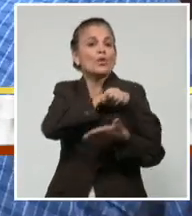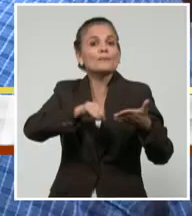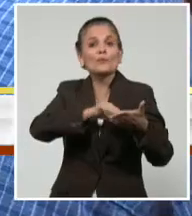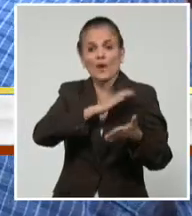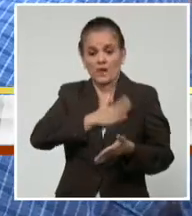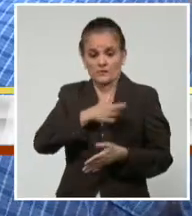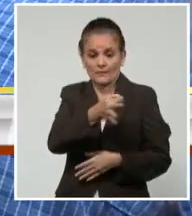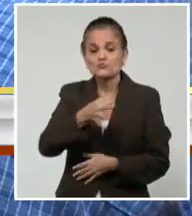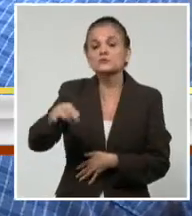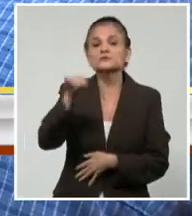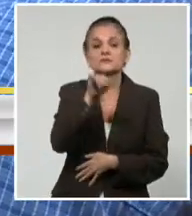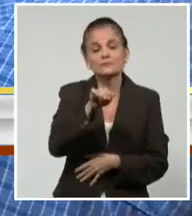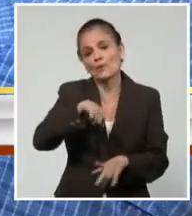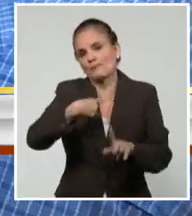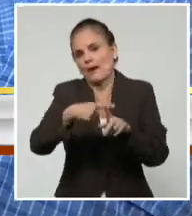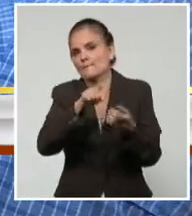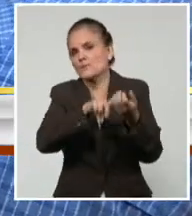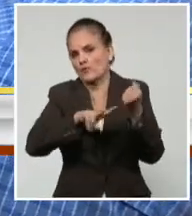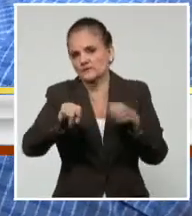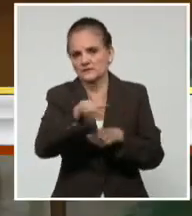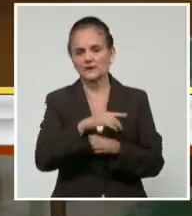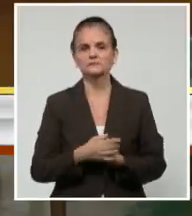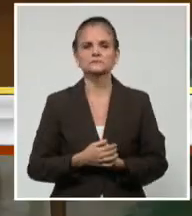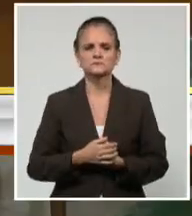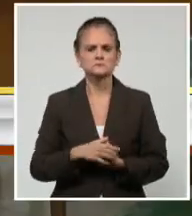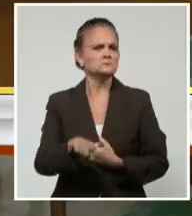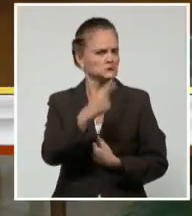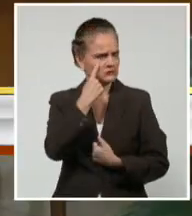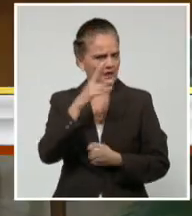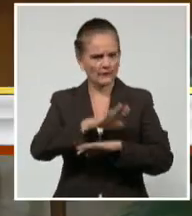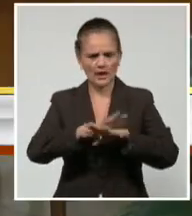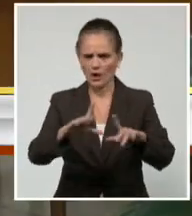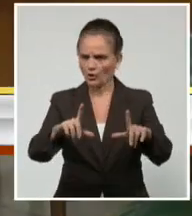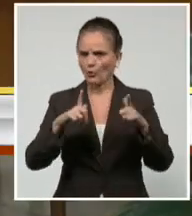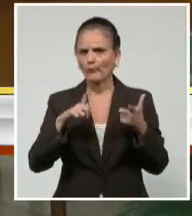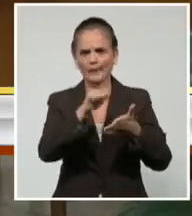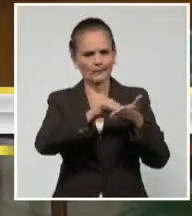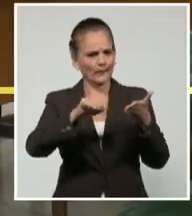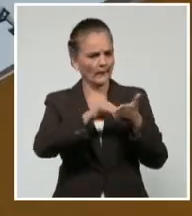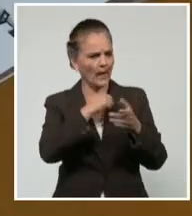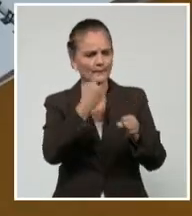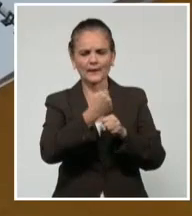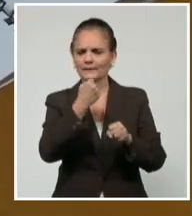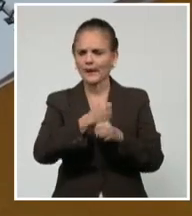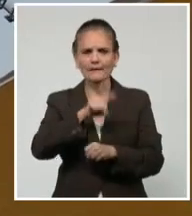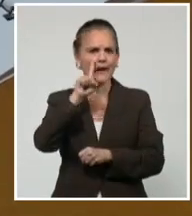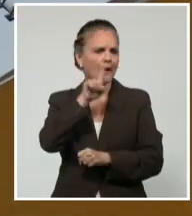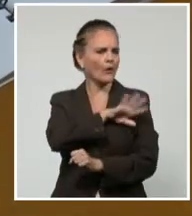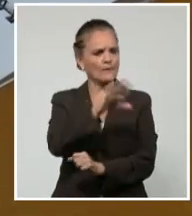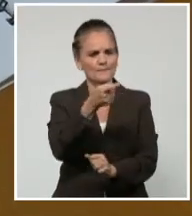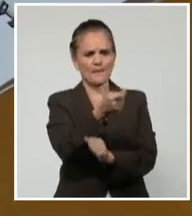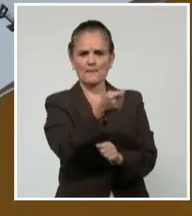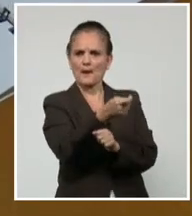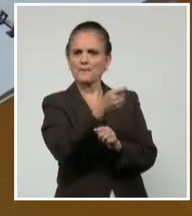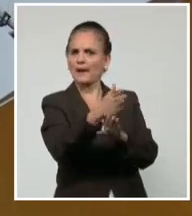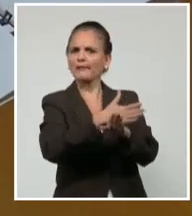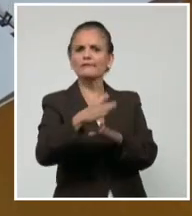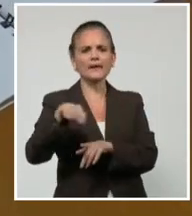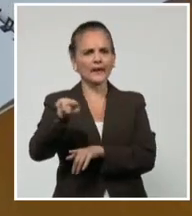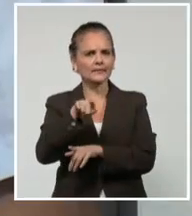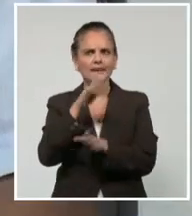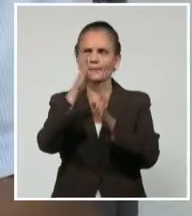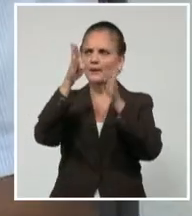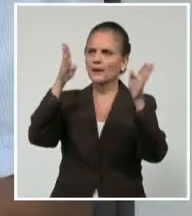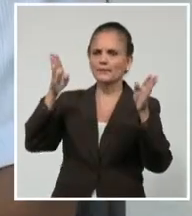cronograma, el grupo de trabajo de la provincia concreta acciones como la capacitación, recepción de documentos, intercambios, recorridos y